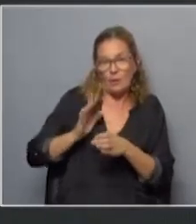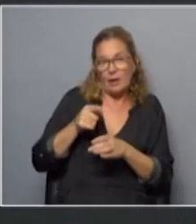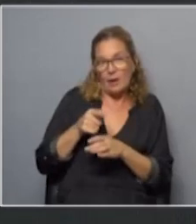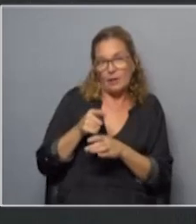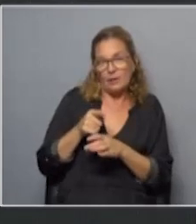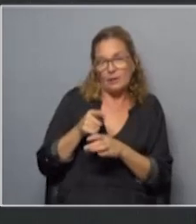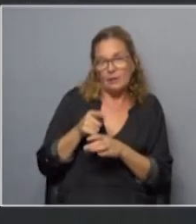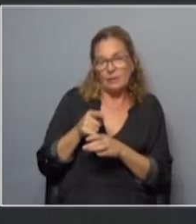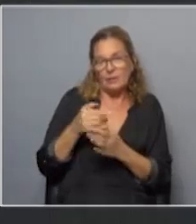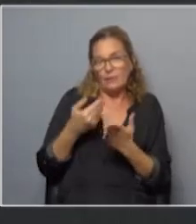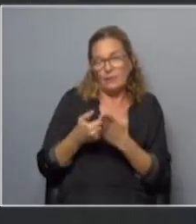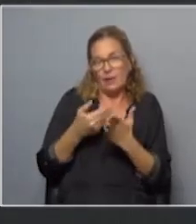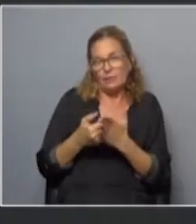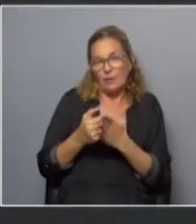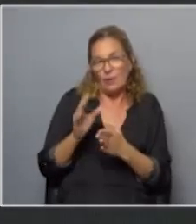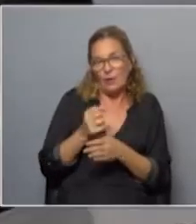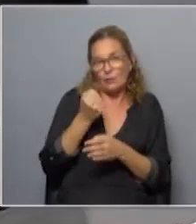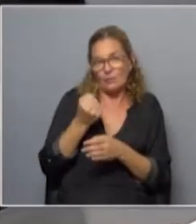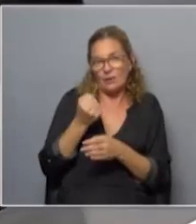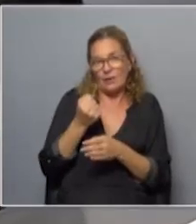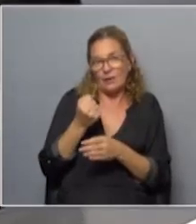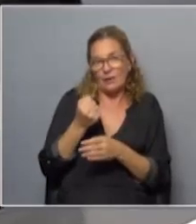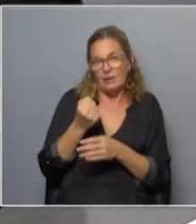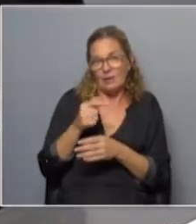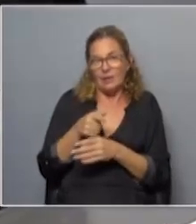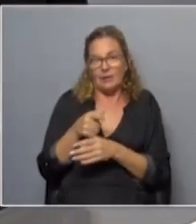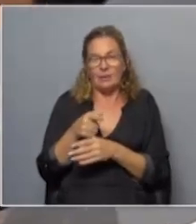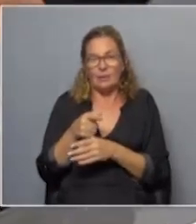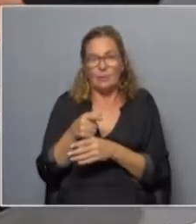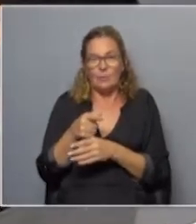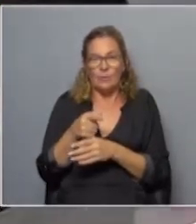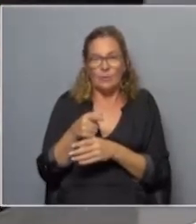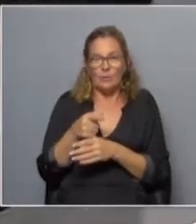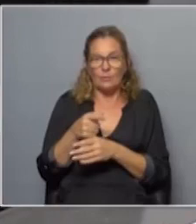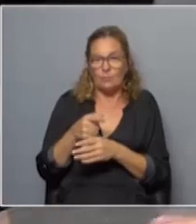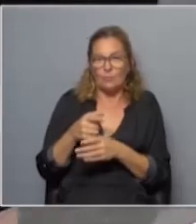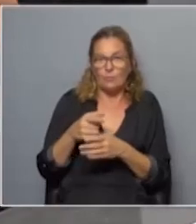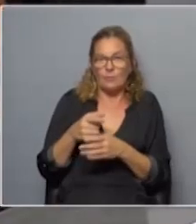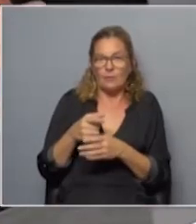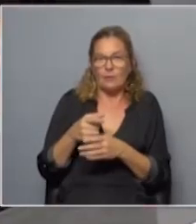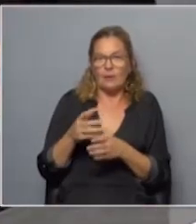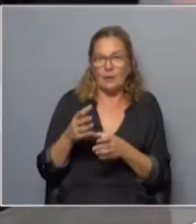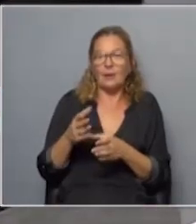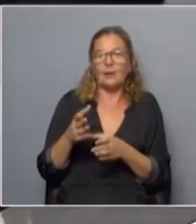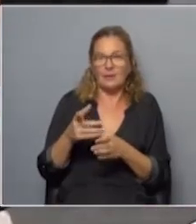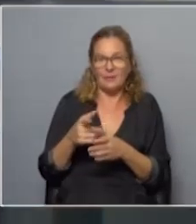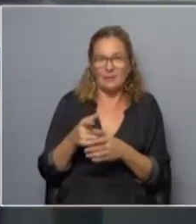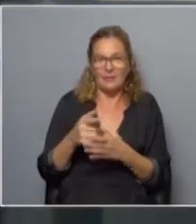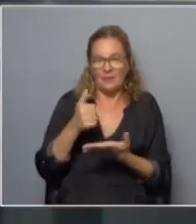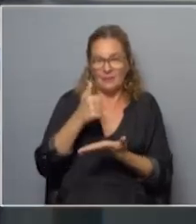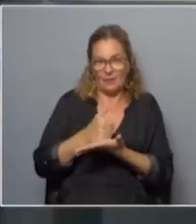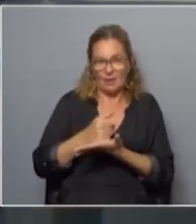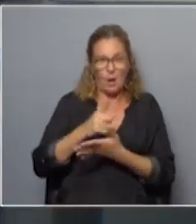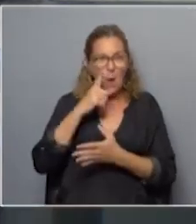nos faltó me parece encontrar esa hipótesis que no sea bueno la existencia del patriarcado exacto